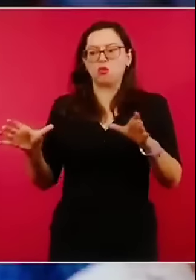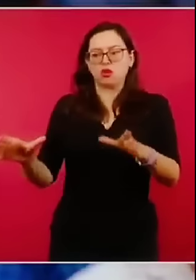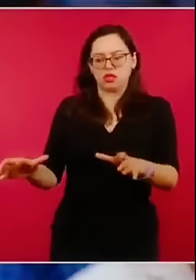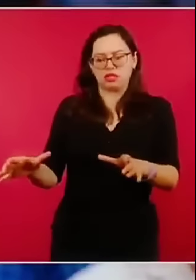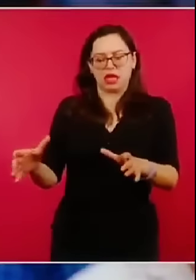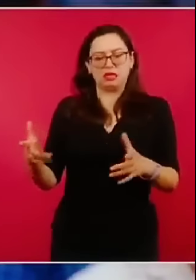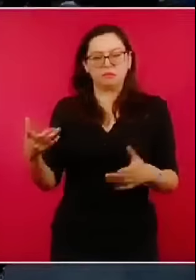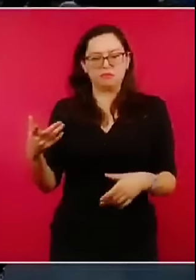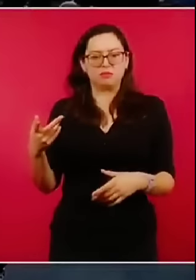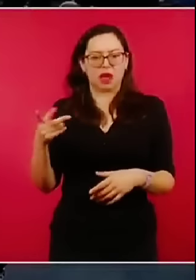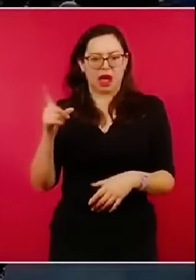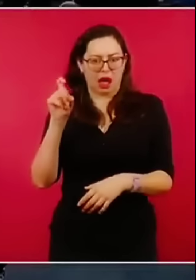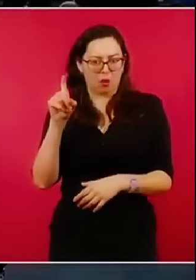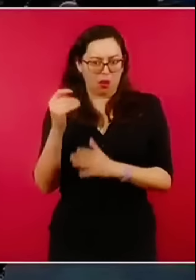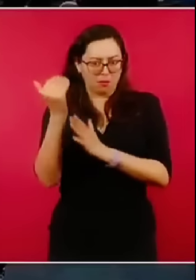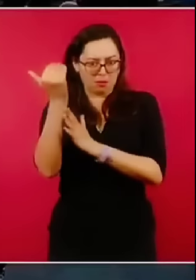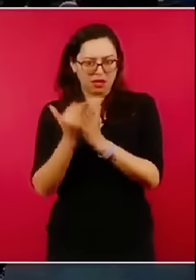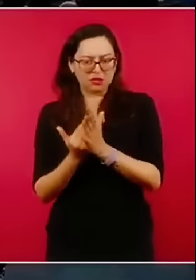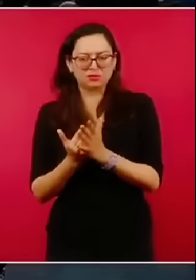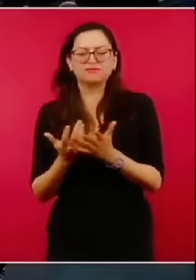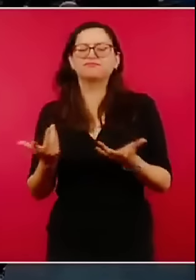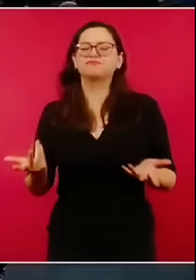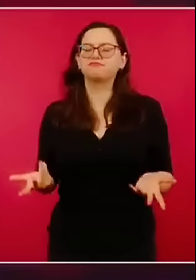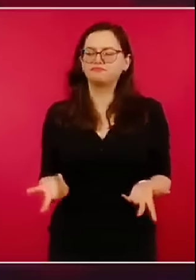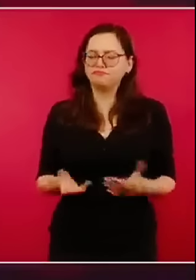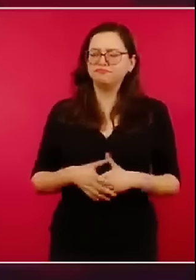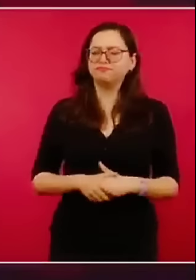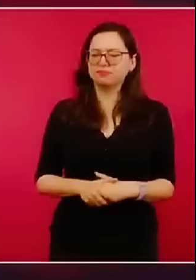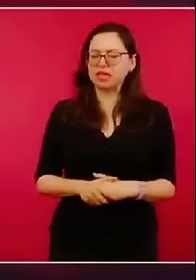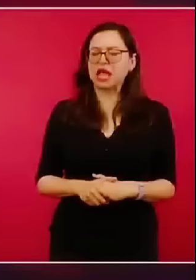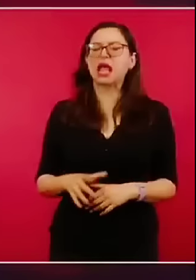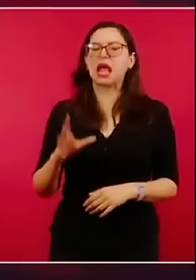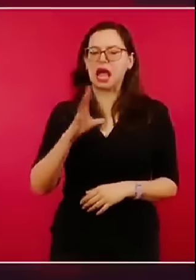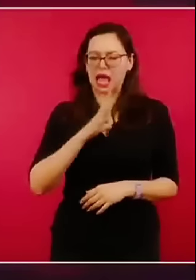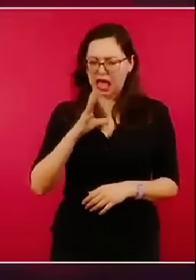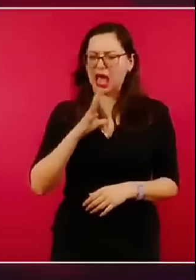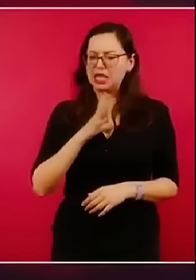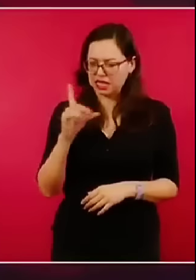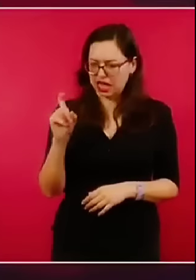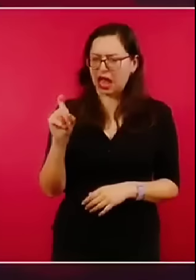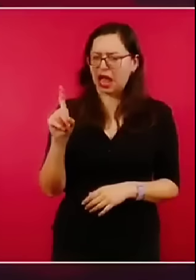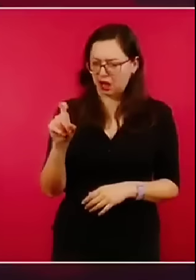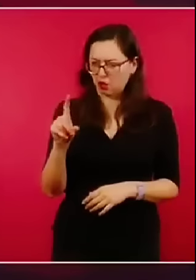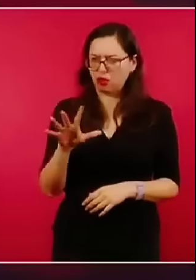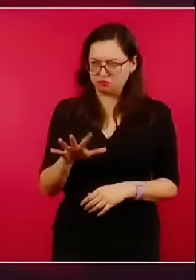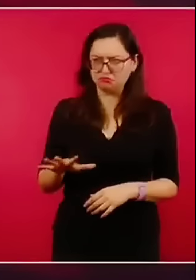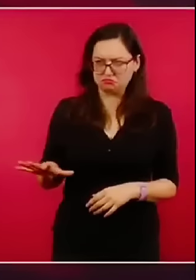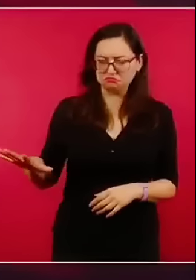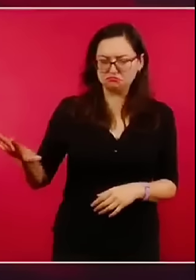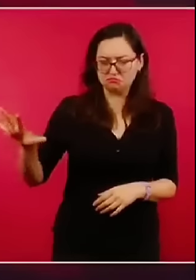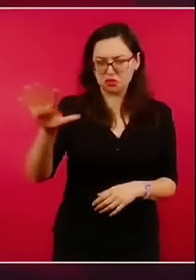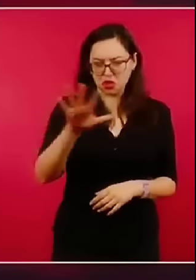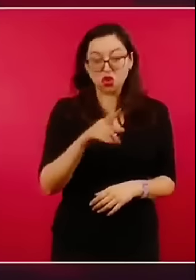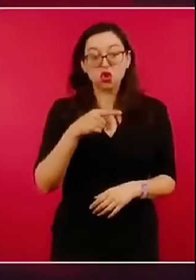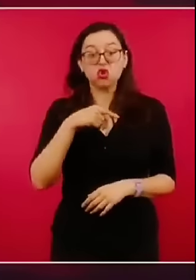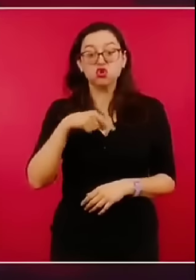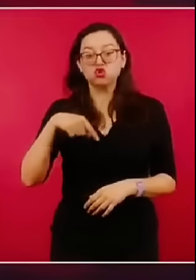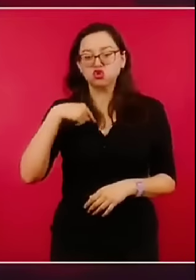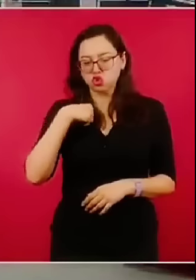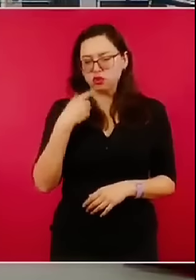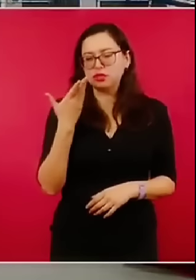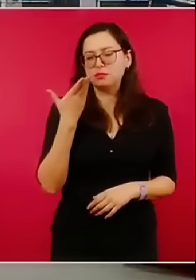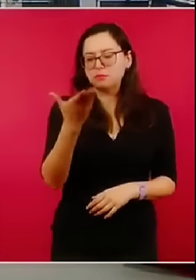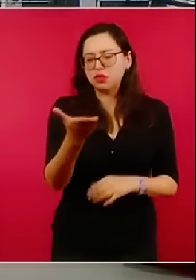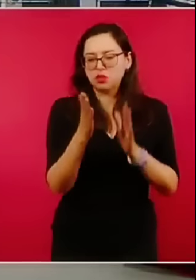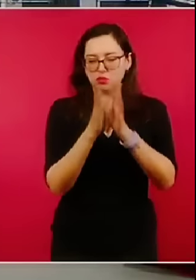acceso. Los datos de su gobierno. Yo te pido que hagas una revisión más cuidadosa.